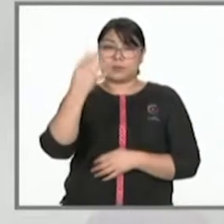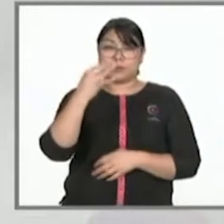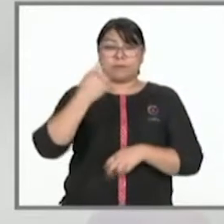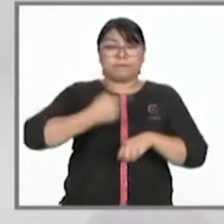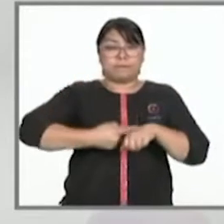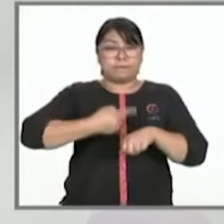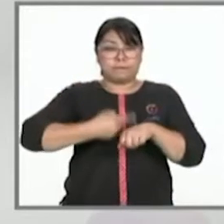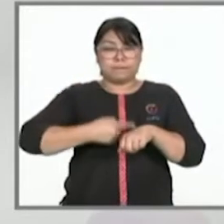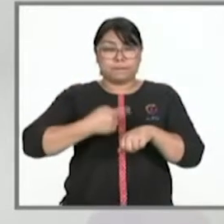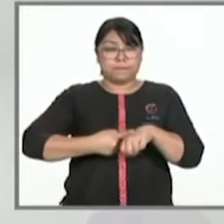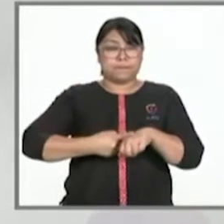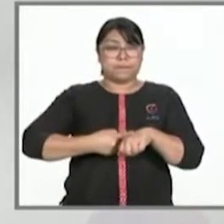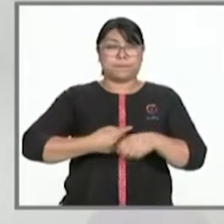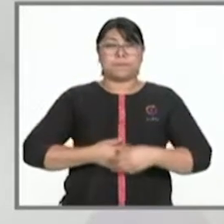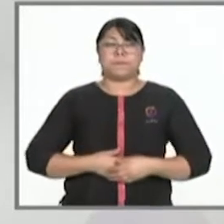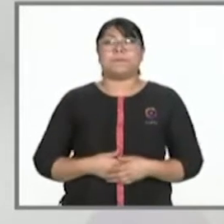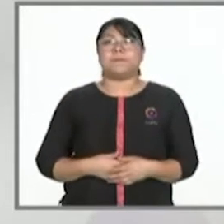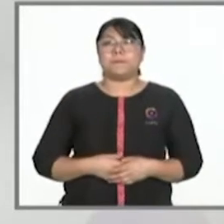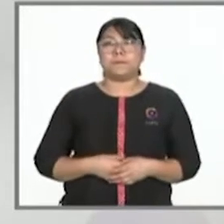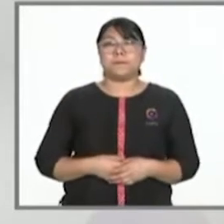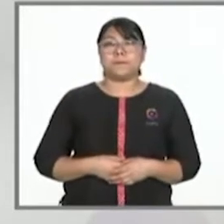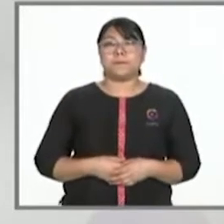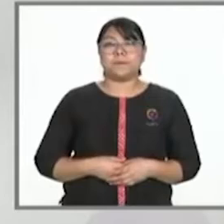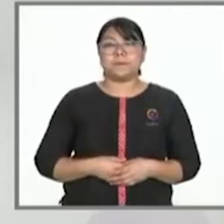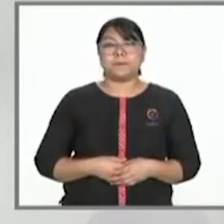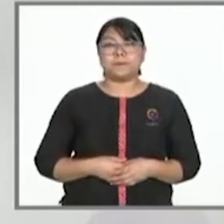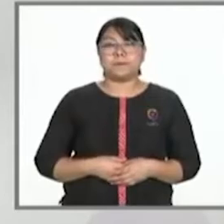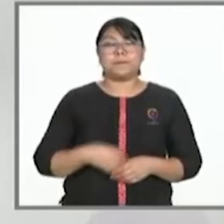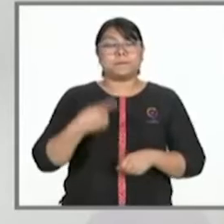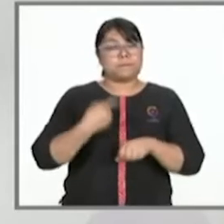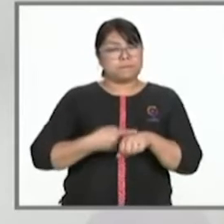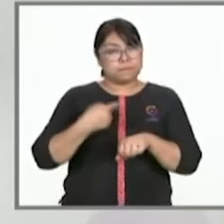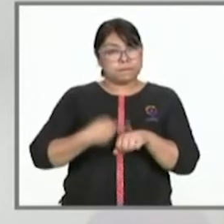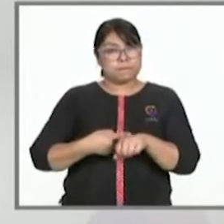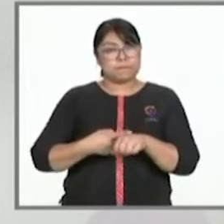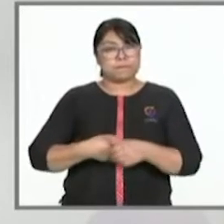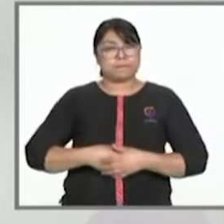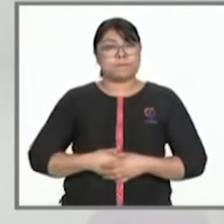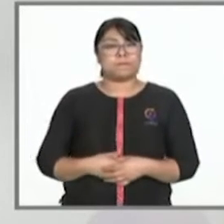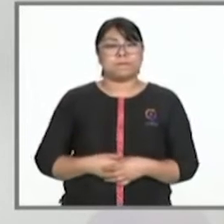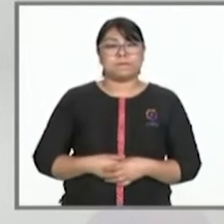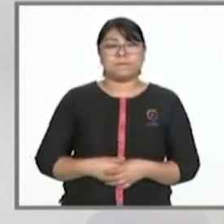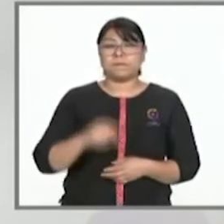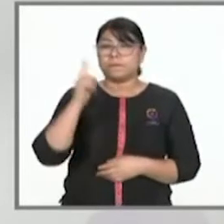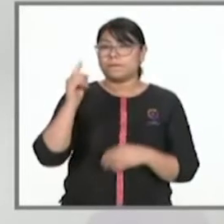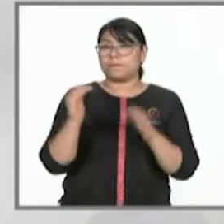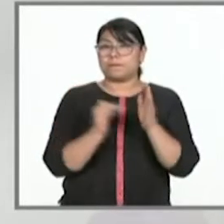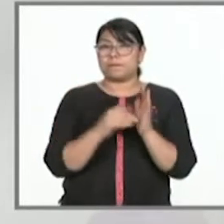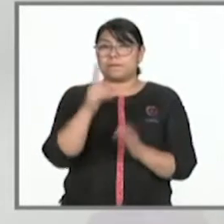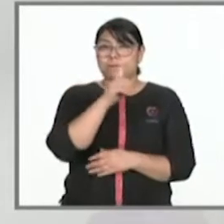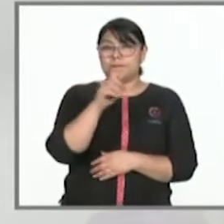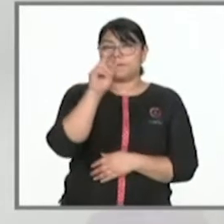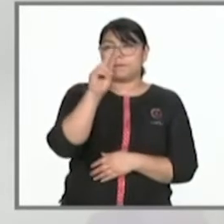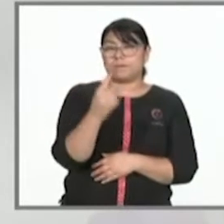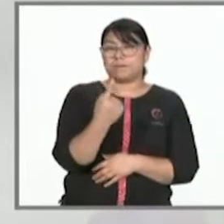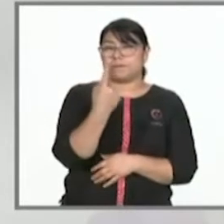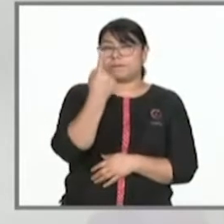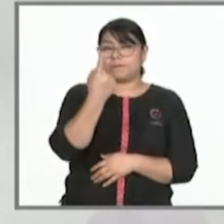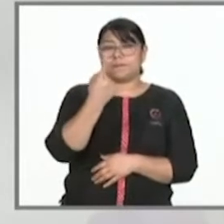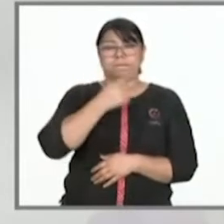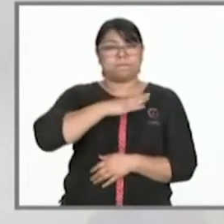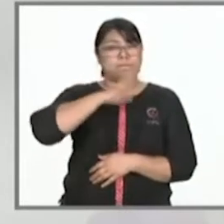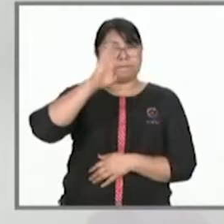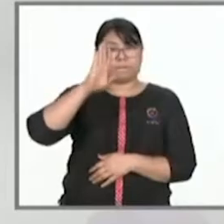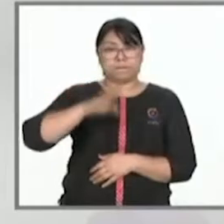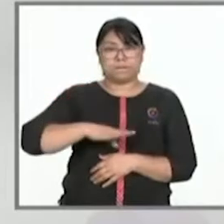notificados al día de hoy, los cuales han sido confirmados por laboratorio y 1.181 casos son